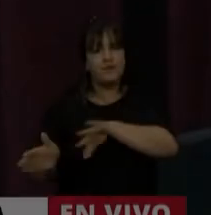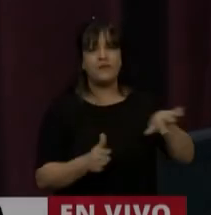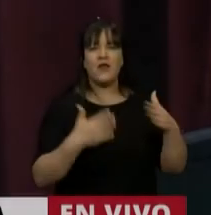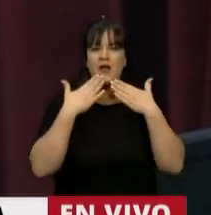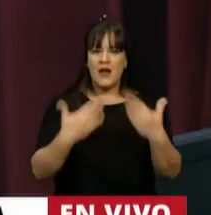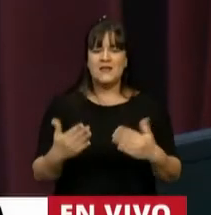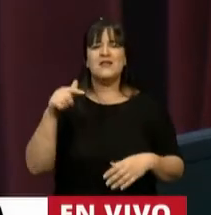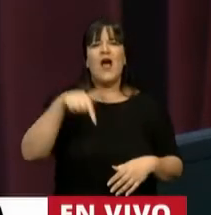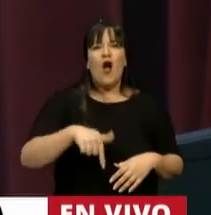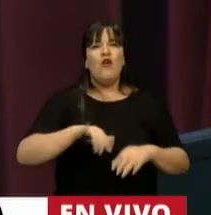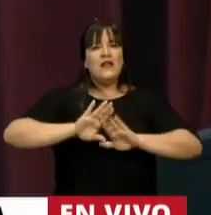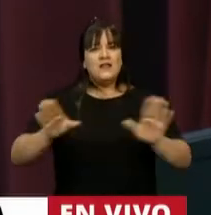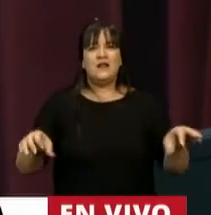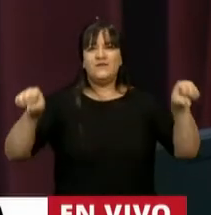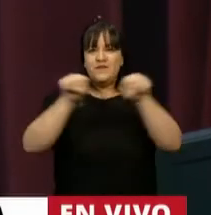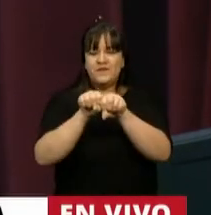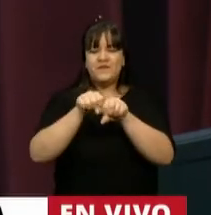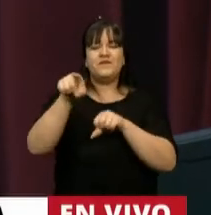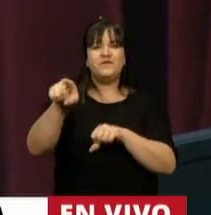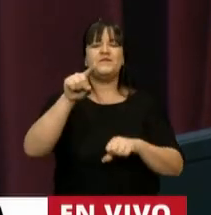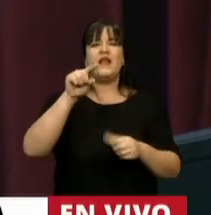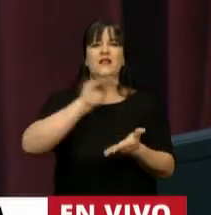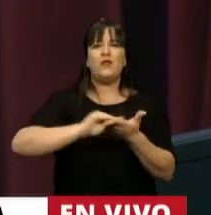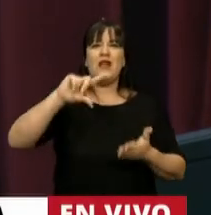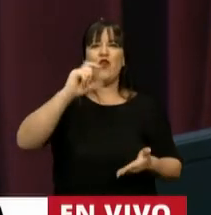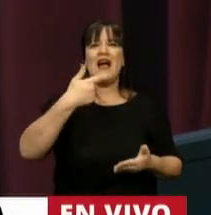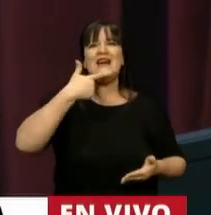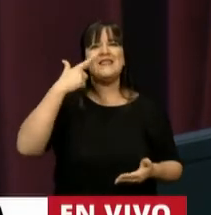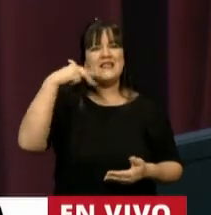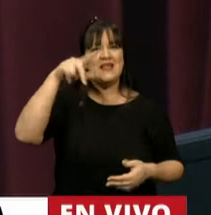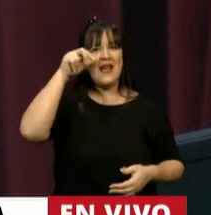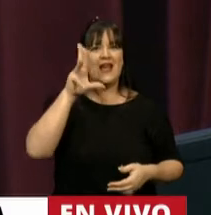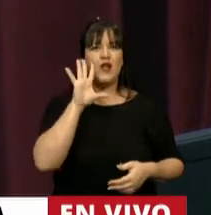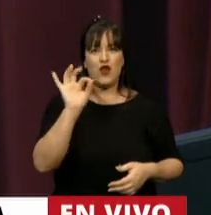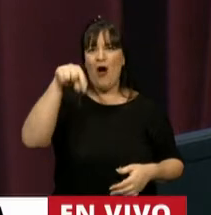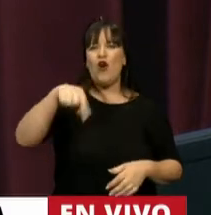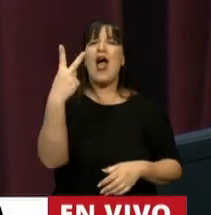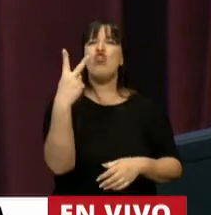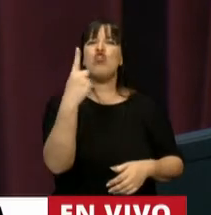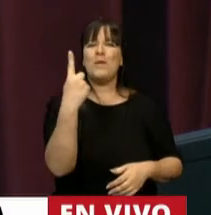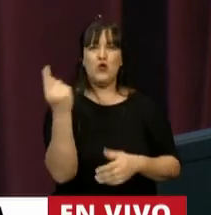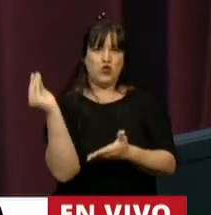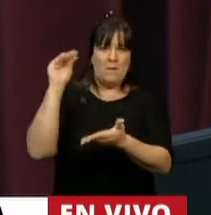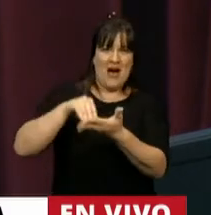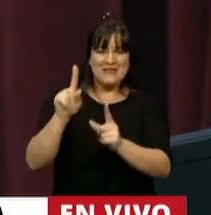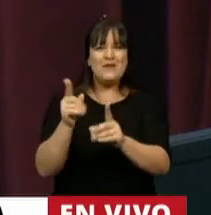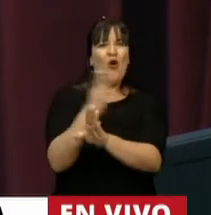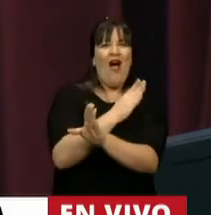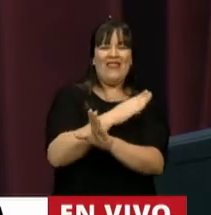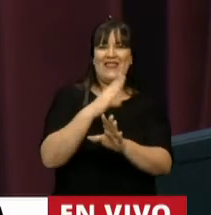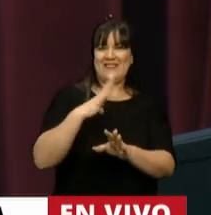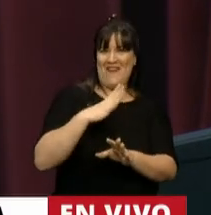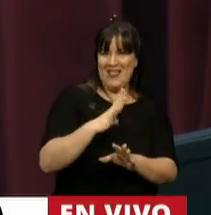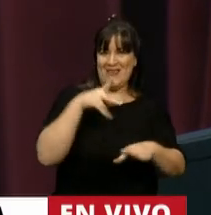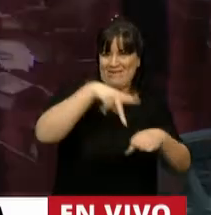Hemos recuperado la conexión con el diputado Pablo Casinerio, con lo cual tiene dos minutos, diputado, que le faltaron de su tiempo.